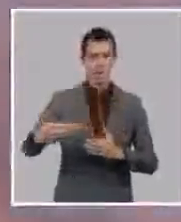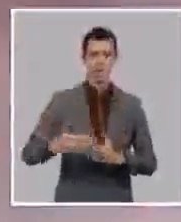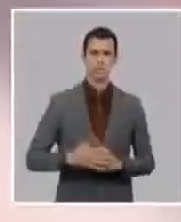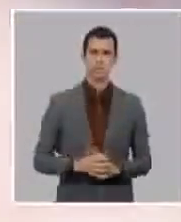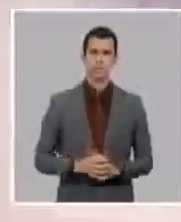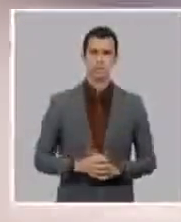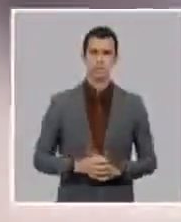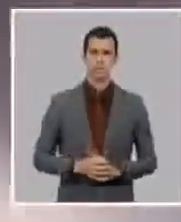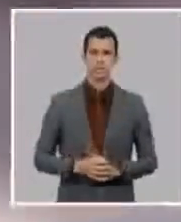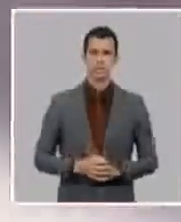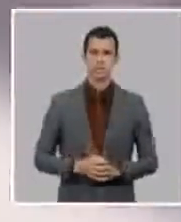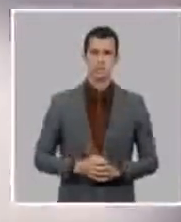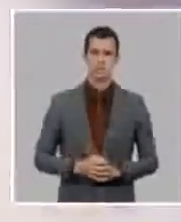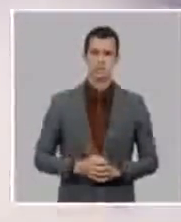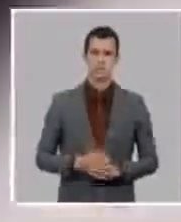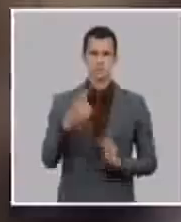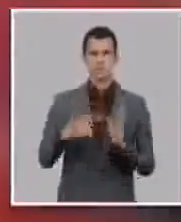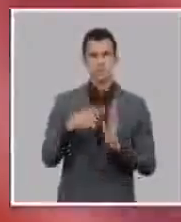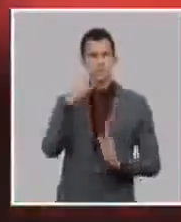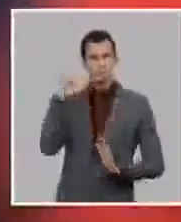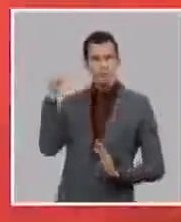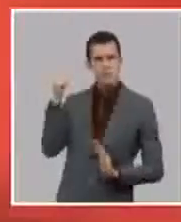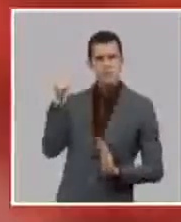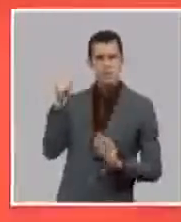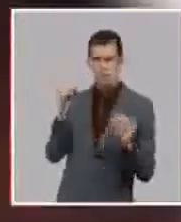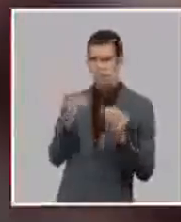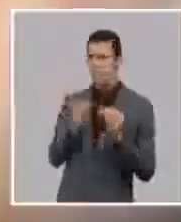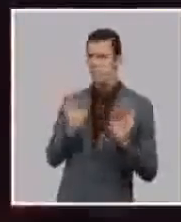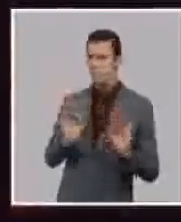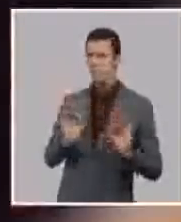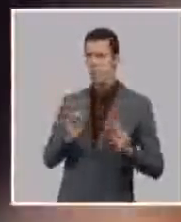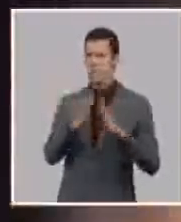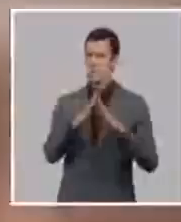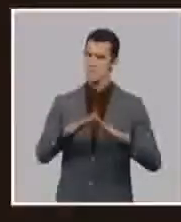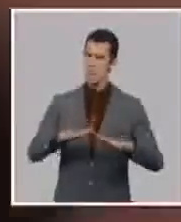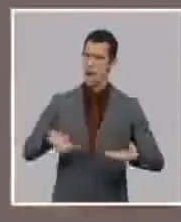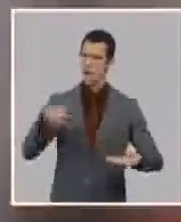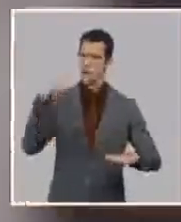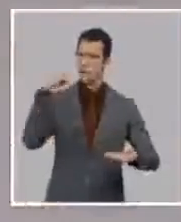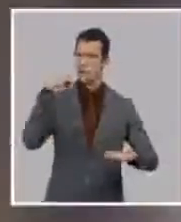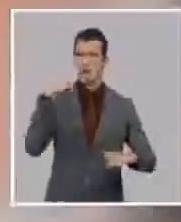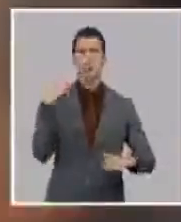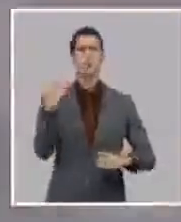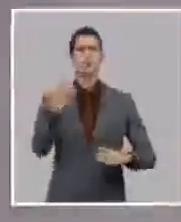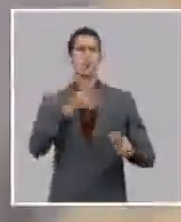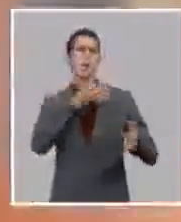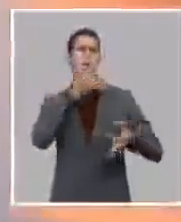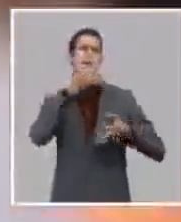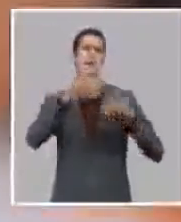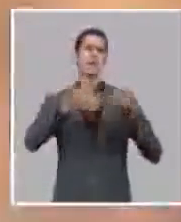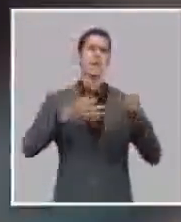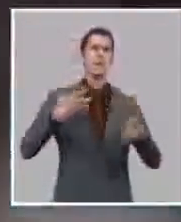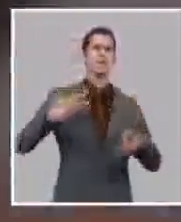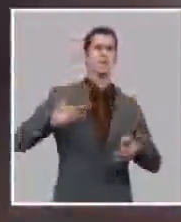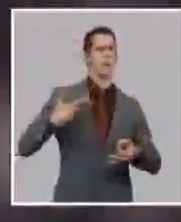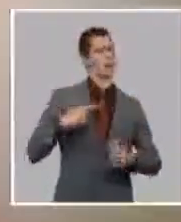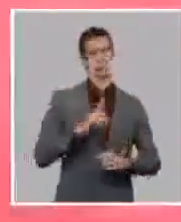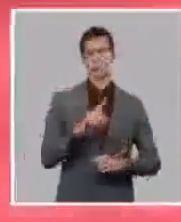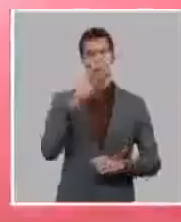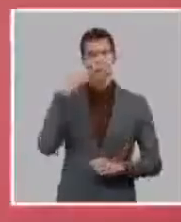en que actuaron y que me digan que eso es una manifestación pacífica y no es una manifestación violenta